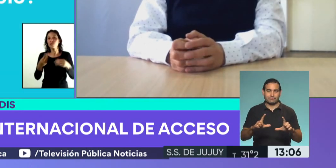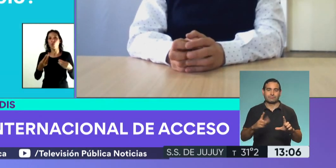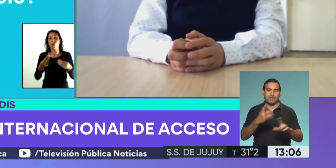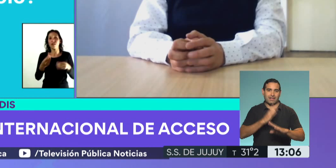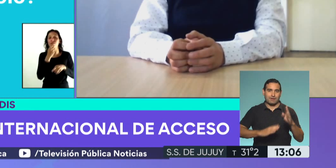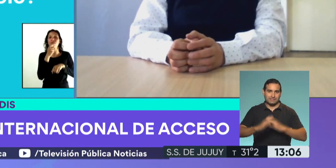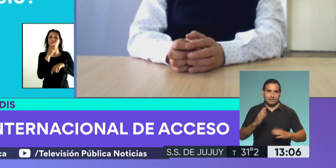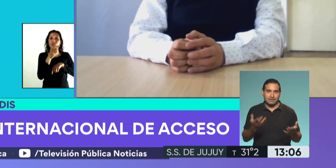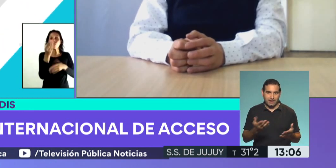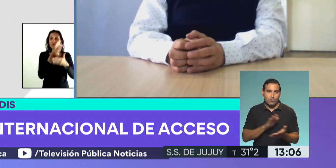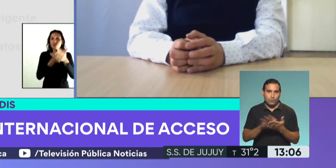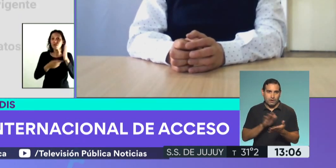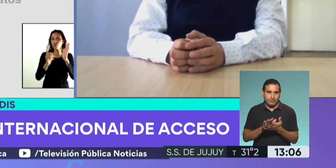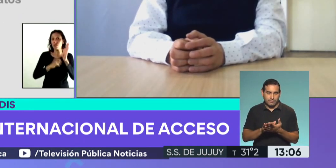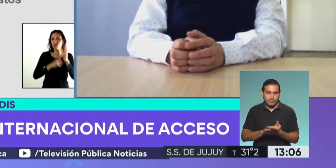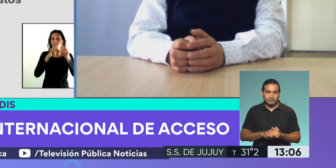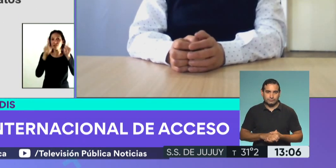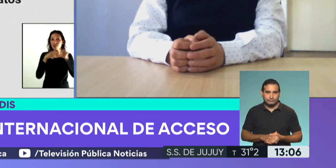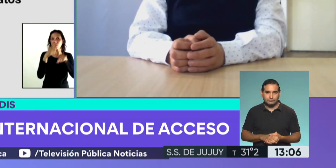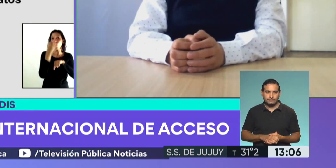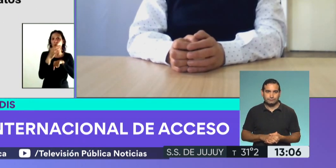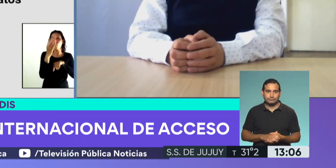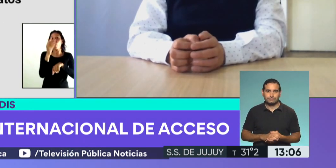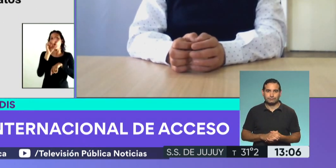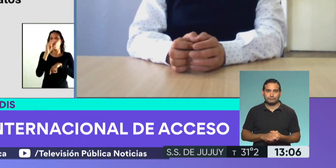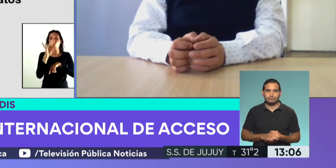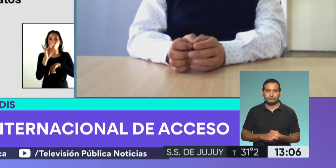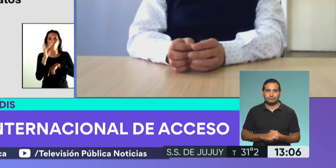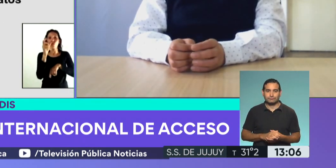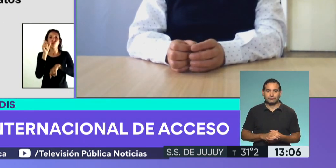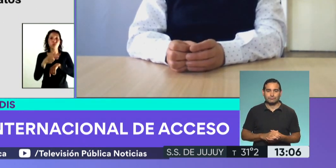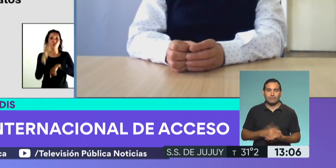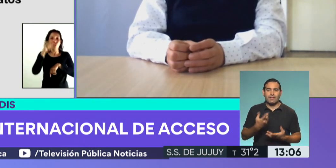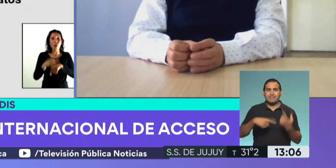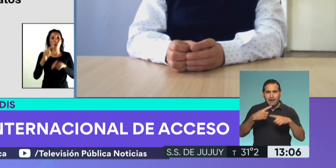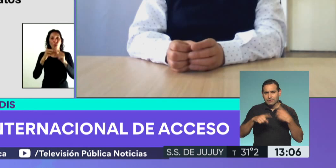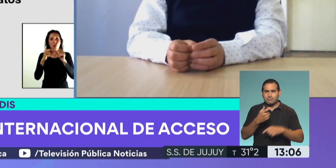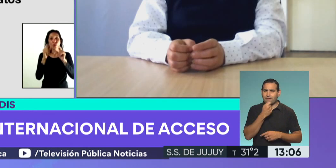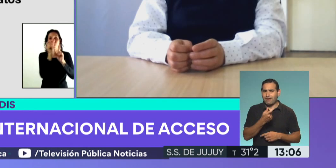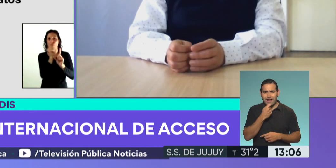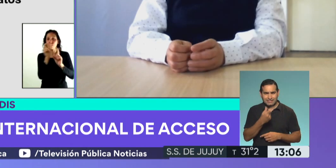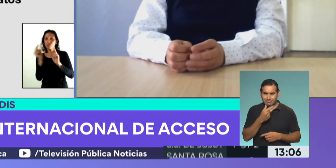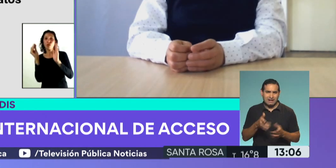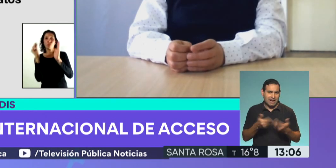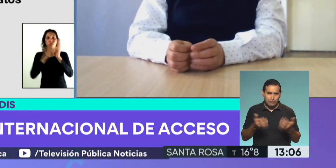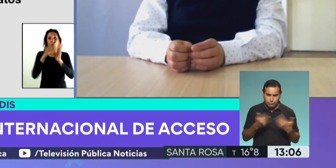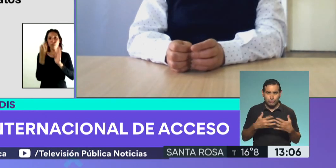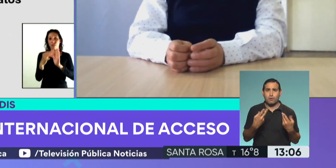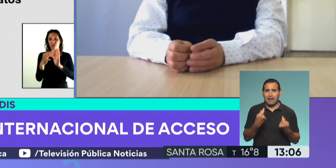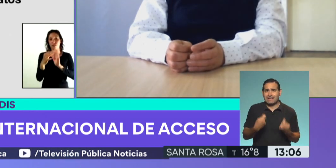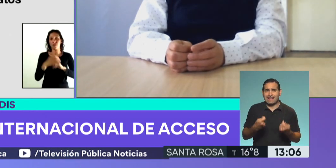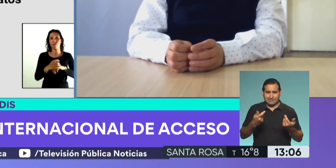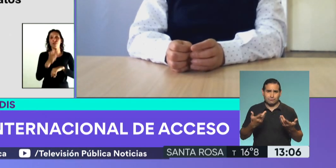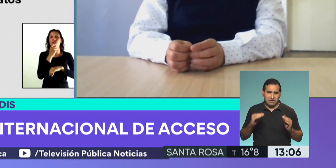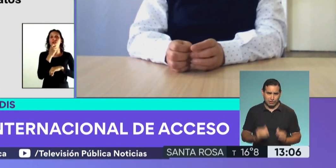este nuevo símbolo que realmente ha simplificado la tramitación, ha generado un ahorro. Para que